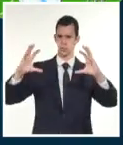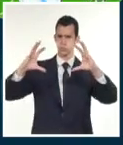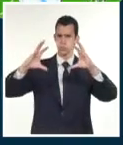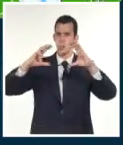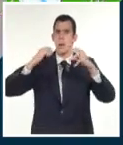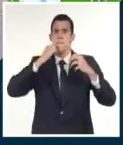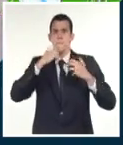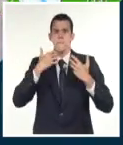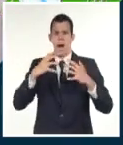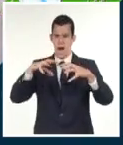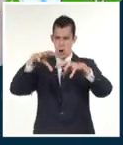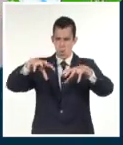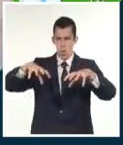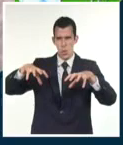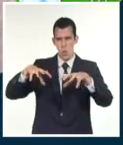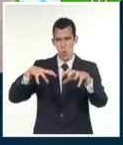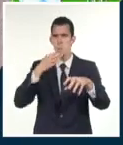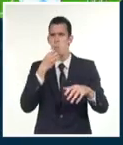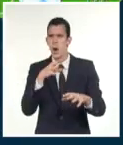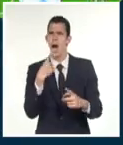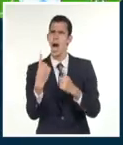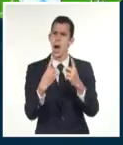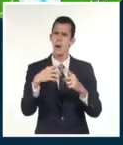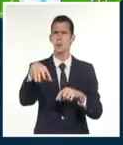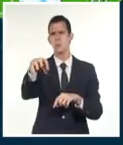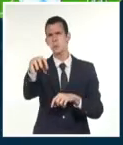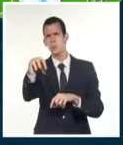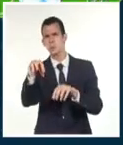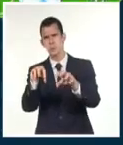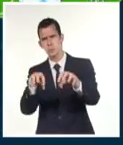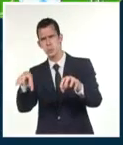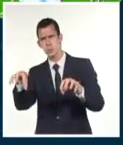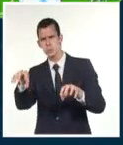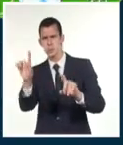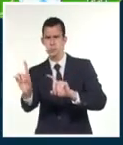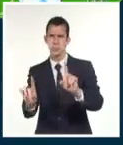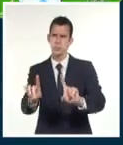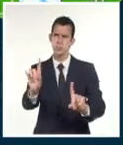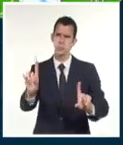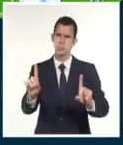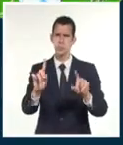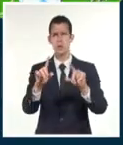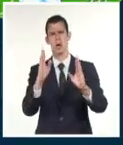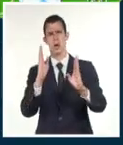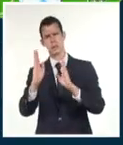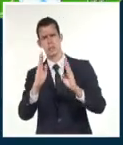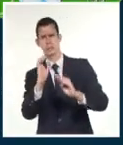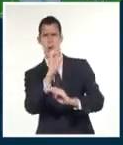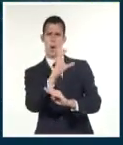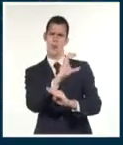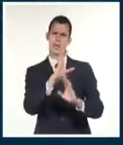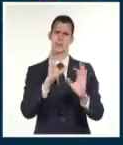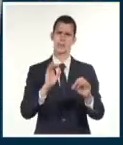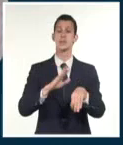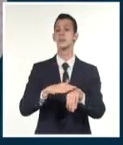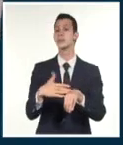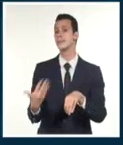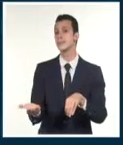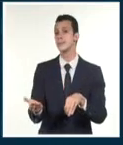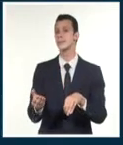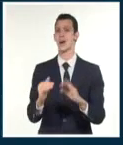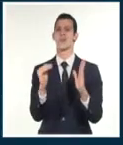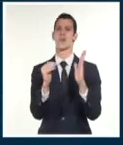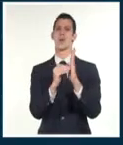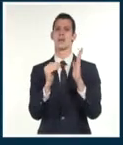y algunos chubascos, lluvias y tormentas eléctricas a lo largo del territorio nacional también por el calentamiento de la tarde. Y fíjense